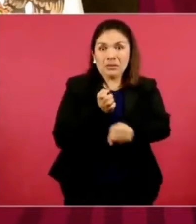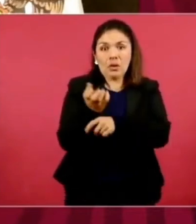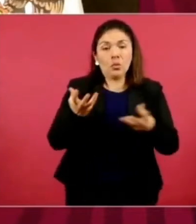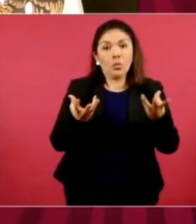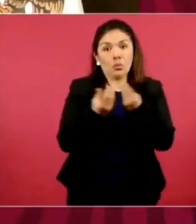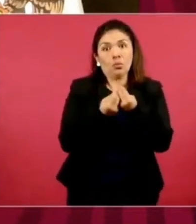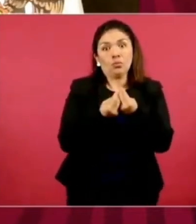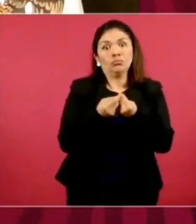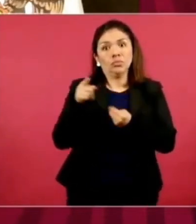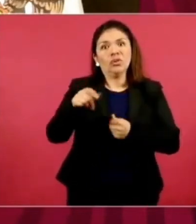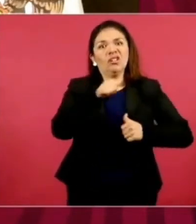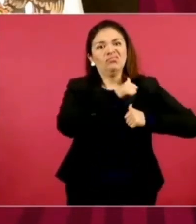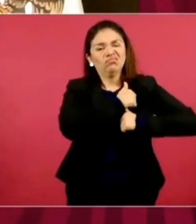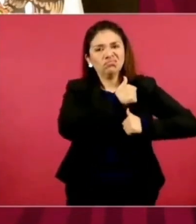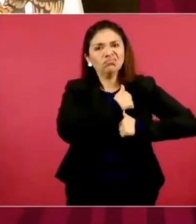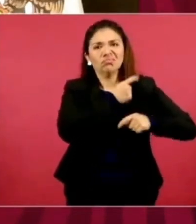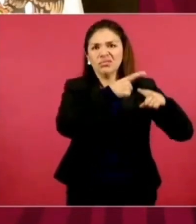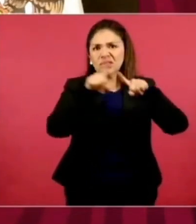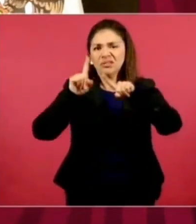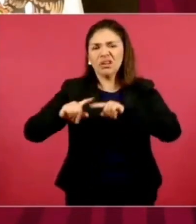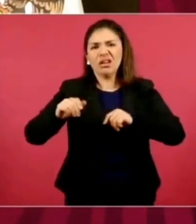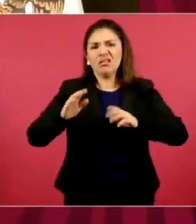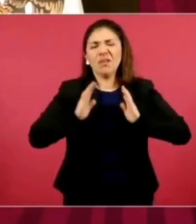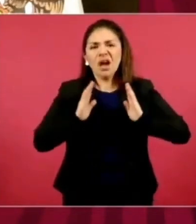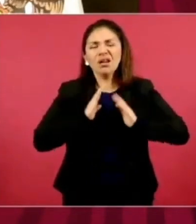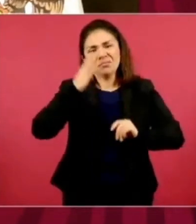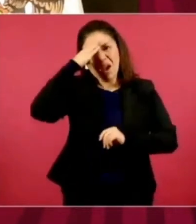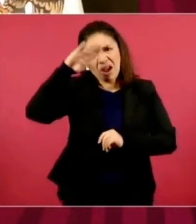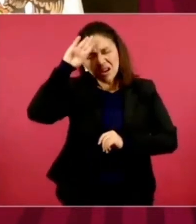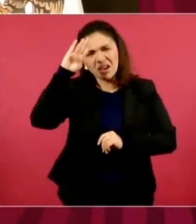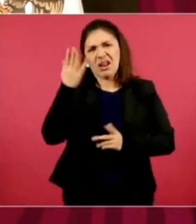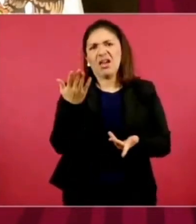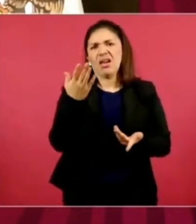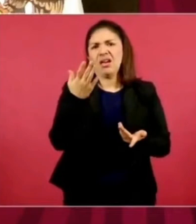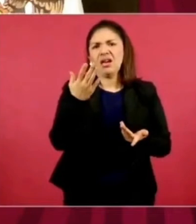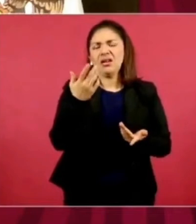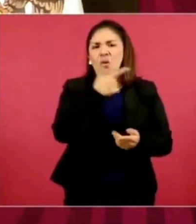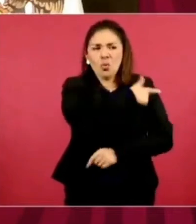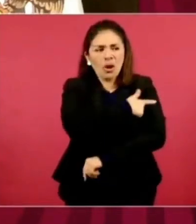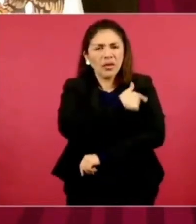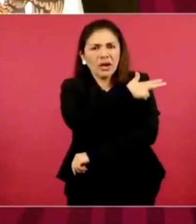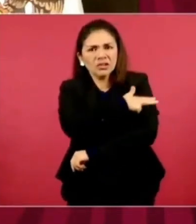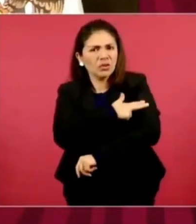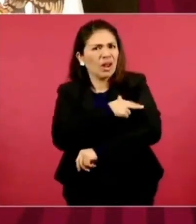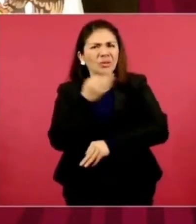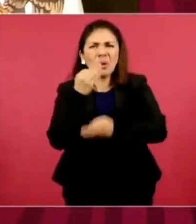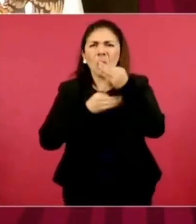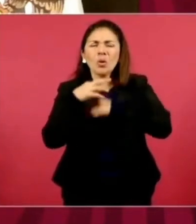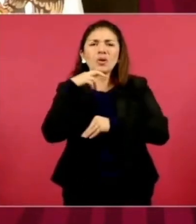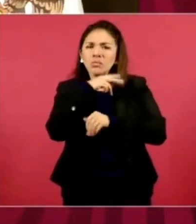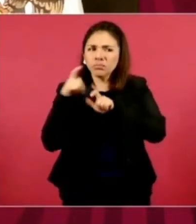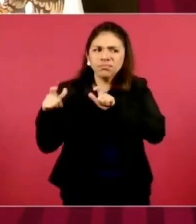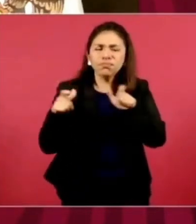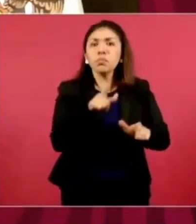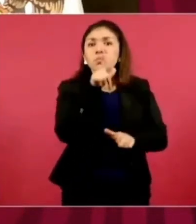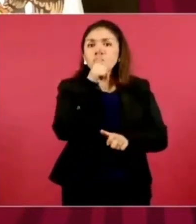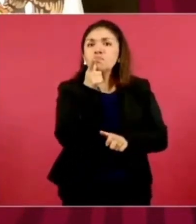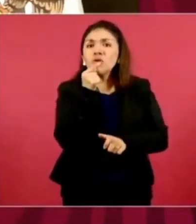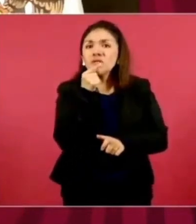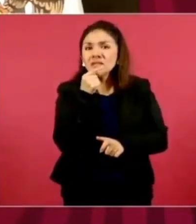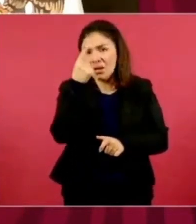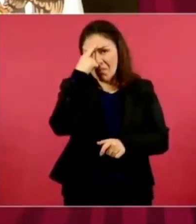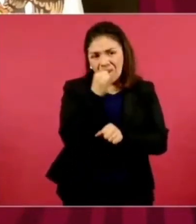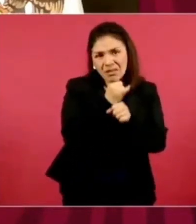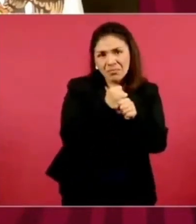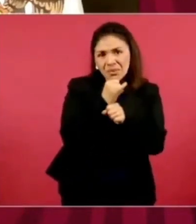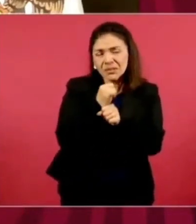Fuerzas Federales, del Ejército, de la Marina Armada de México, de la Guardia Nacional, de la Policía Investigadora,